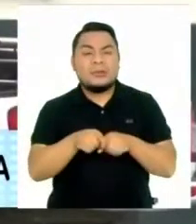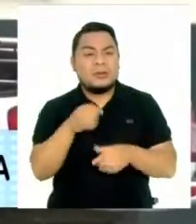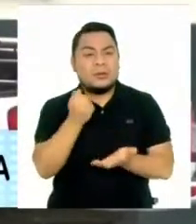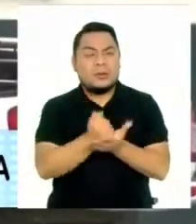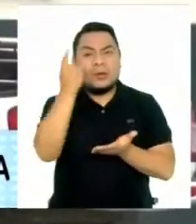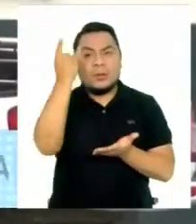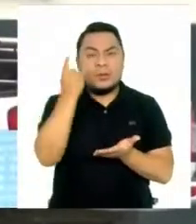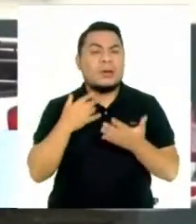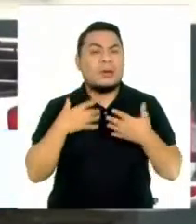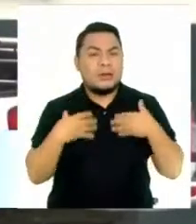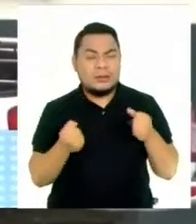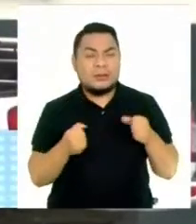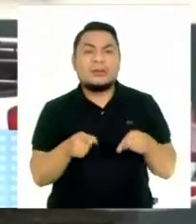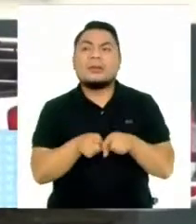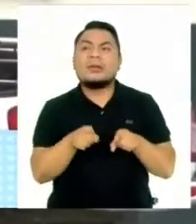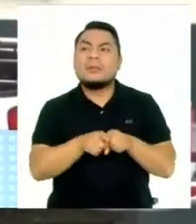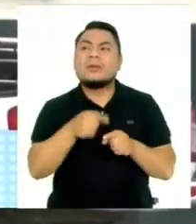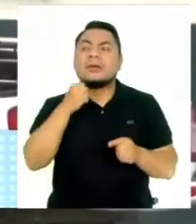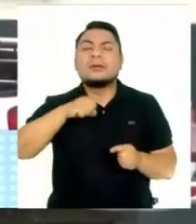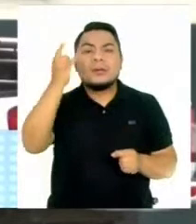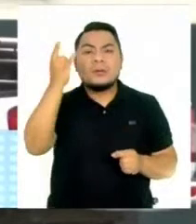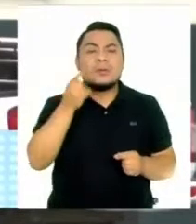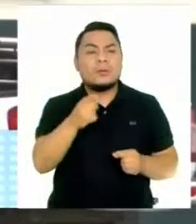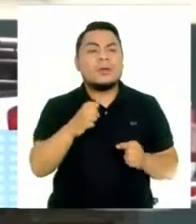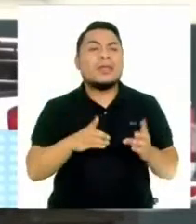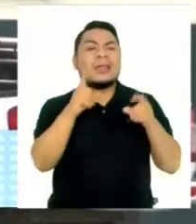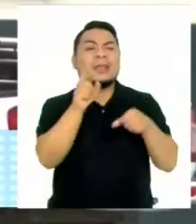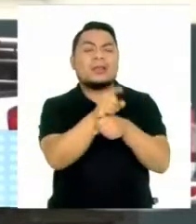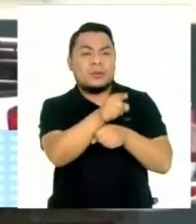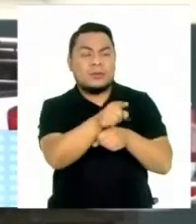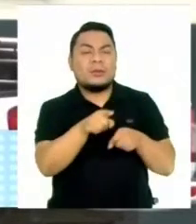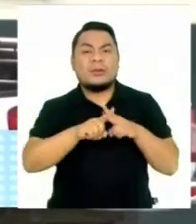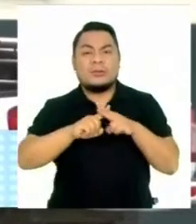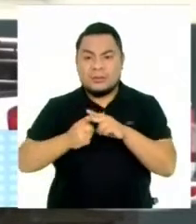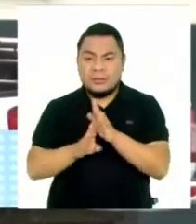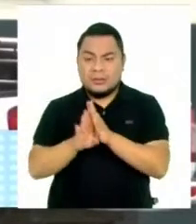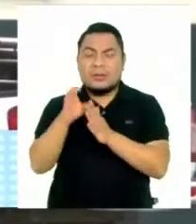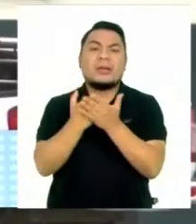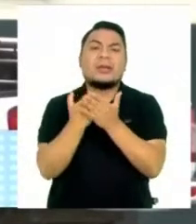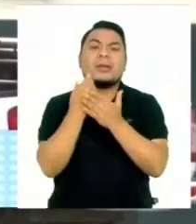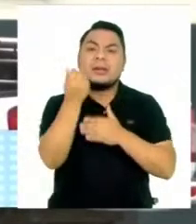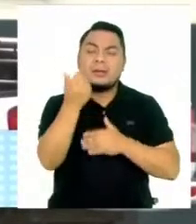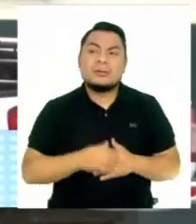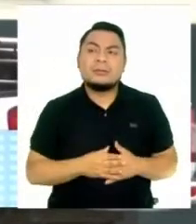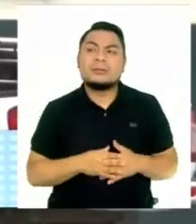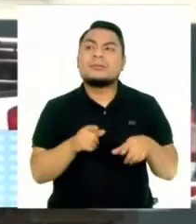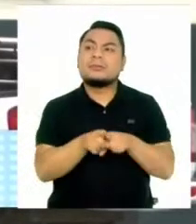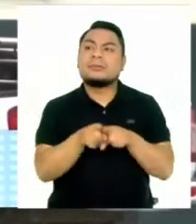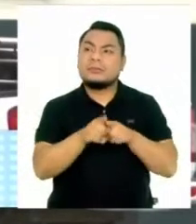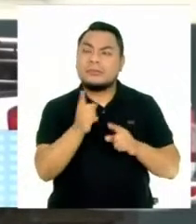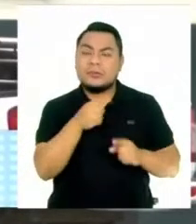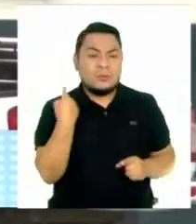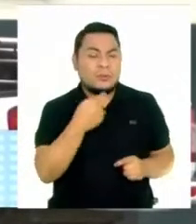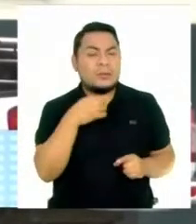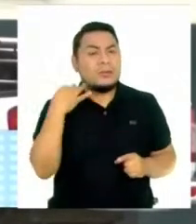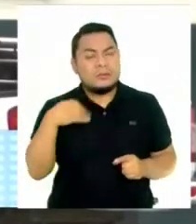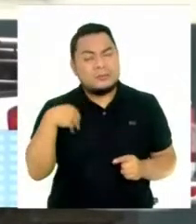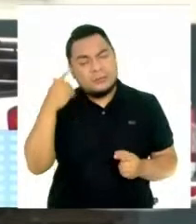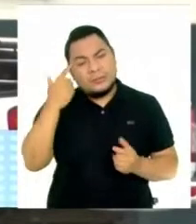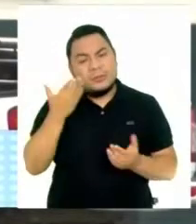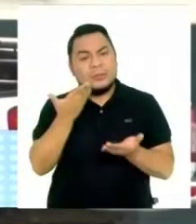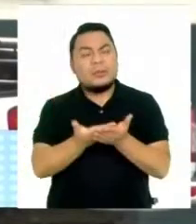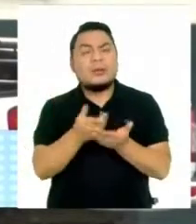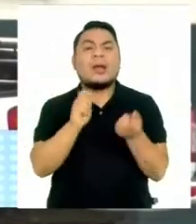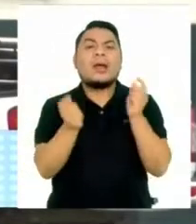emergencia de la salud, declaración de emergencia en el sector de educación, la reactivación económica y pues lo que nosotros siempre estamos planteando,